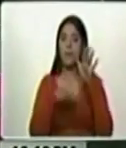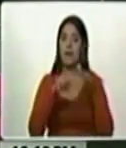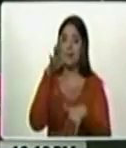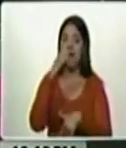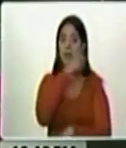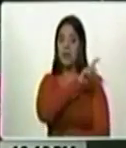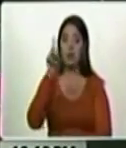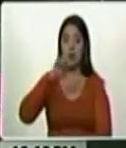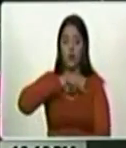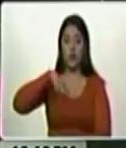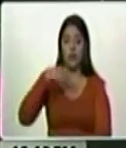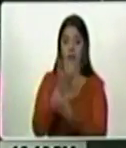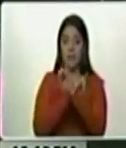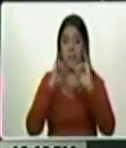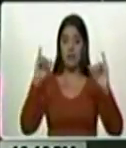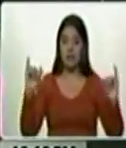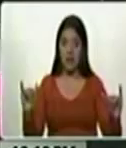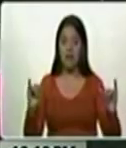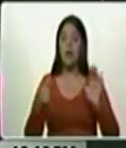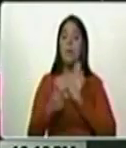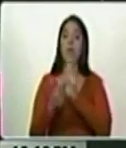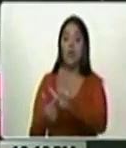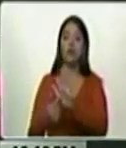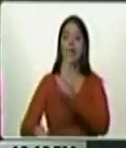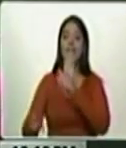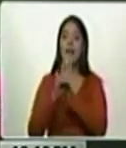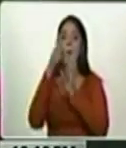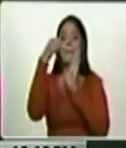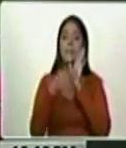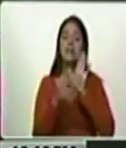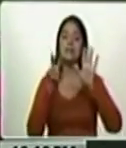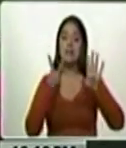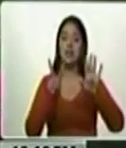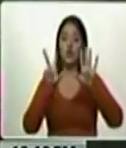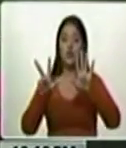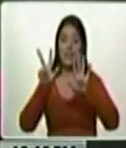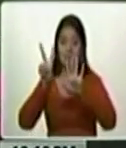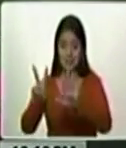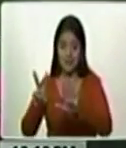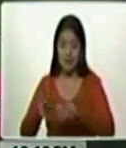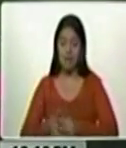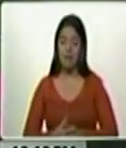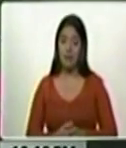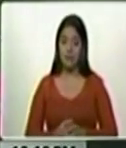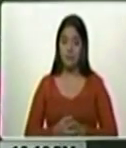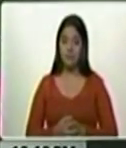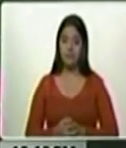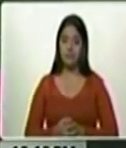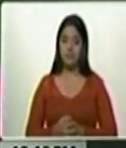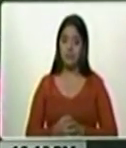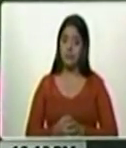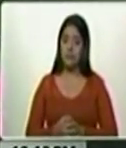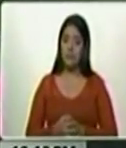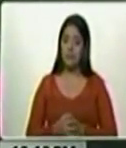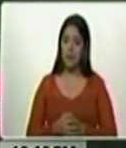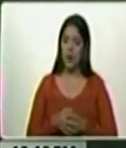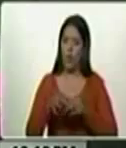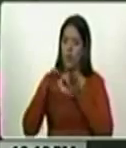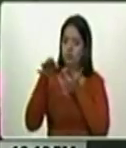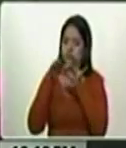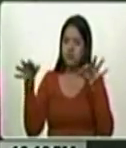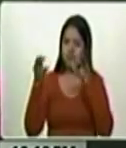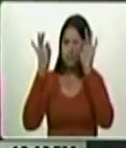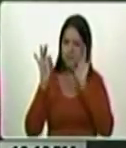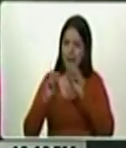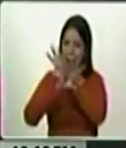de nuestra independencia, cuando emitió el decreto 1787 con coordinadas específicas que buscan